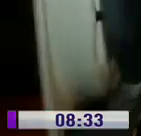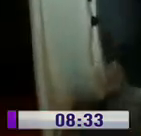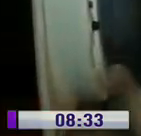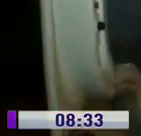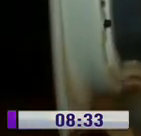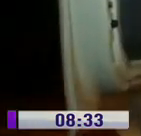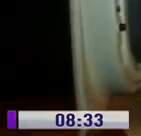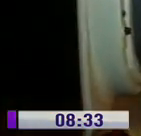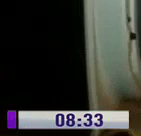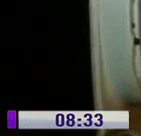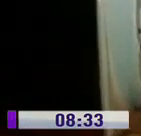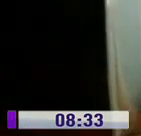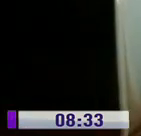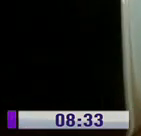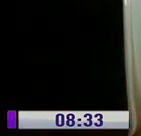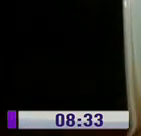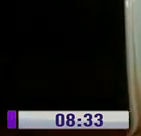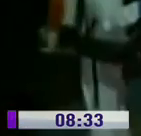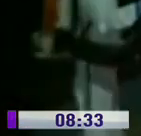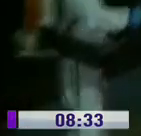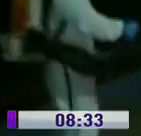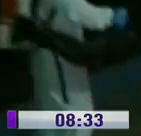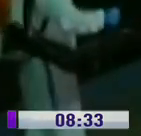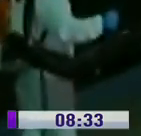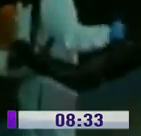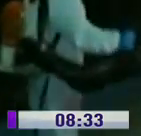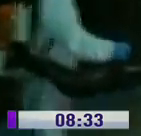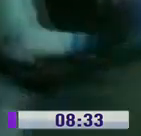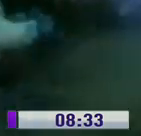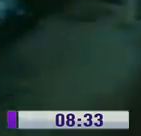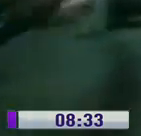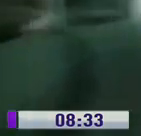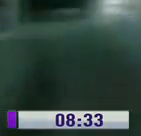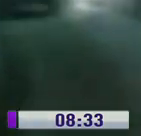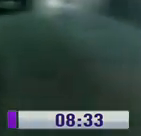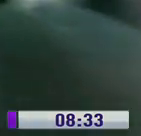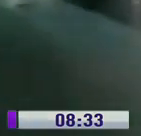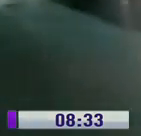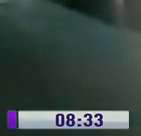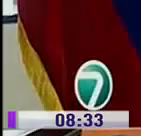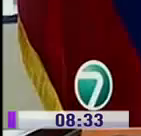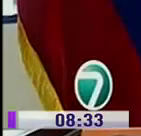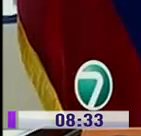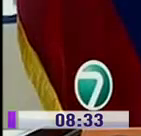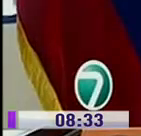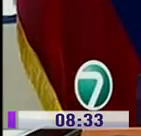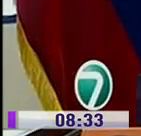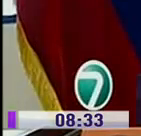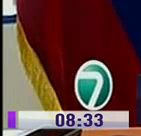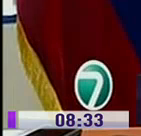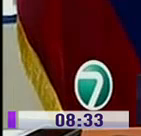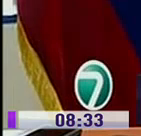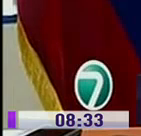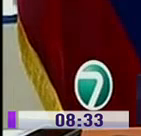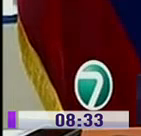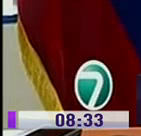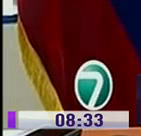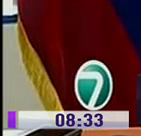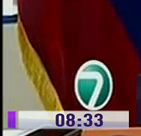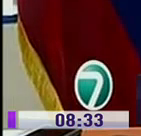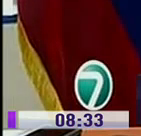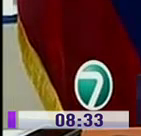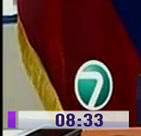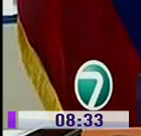camiones que ya empiezan a ingresar y a poder mejorar el abastecimiento. Hemos dicho reiteradamente que la